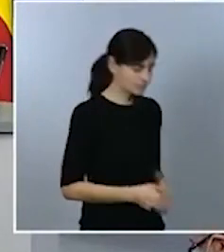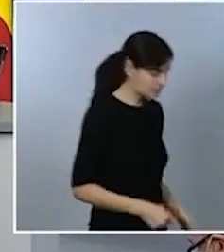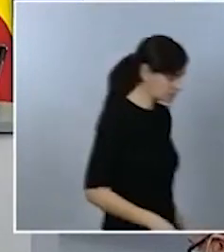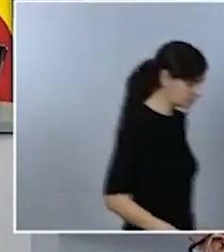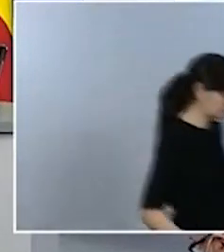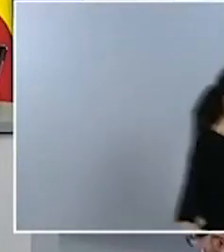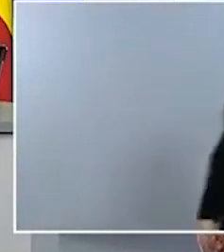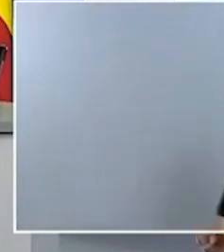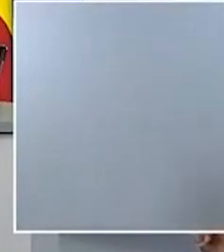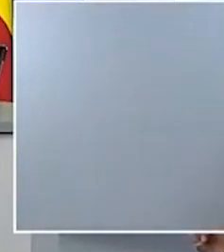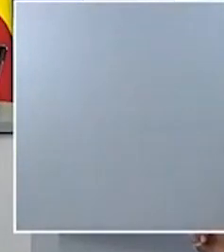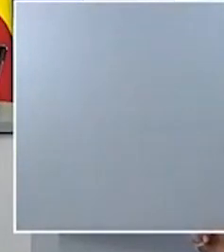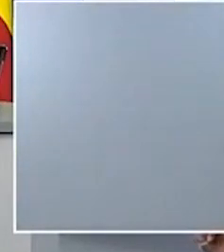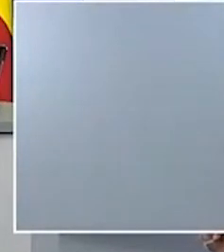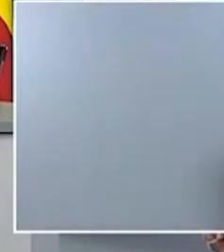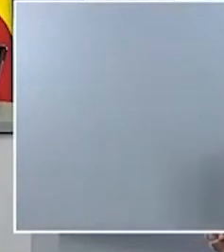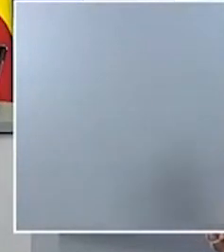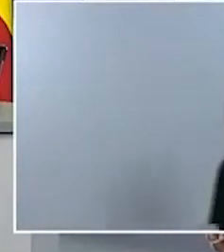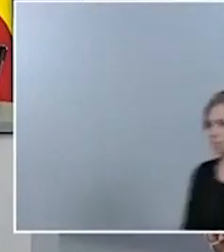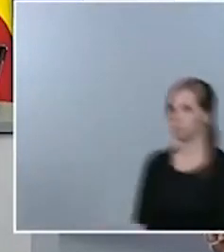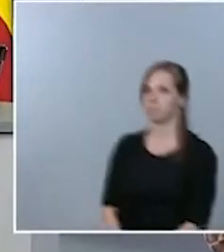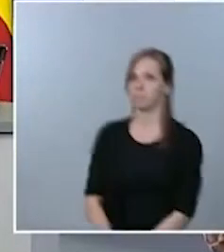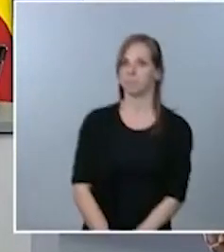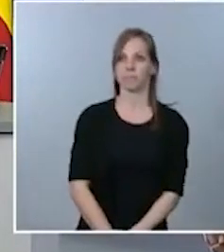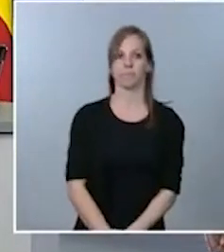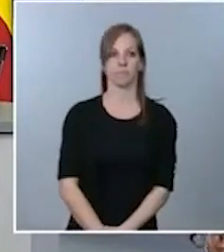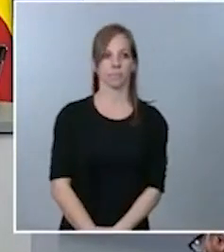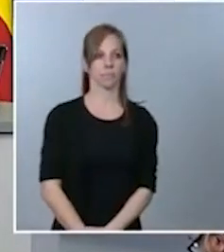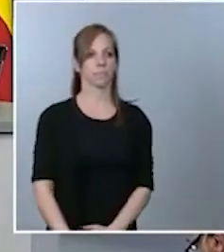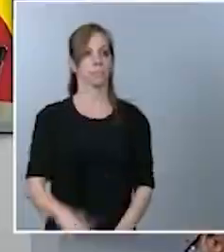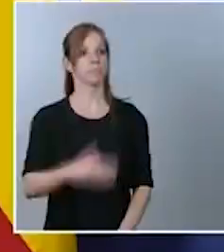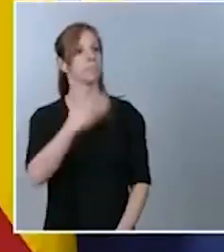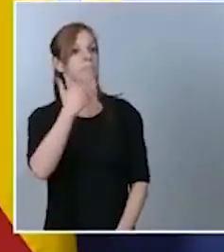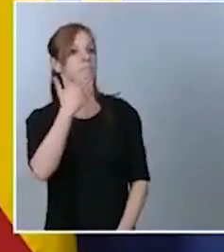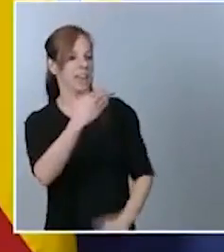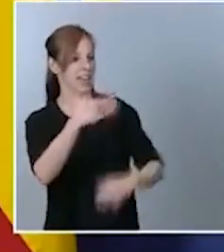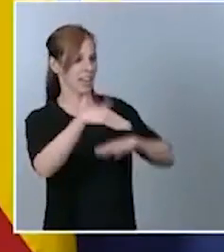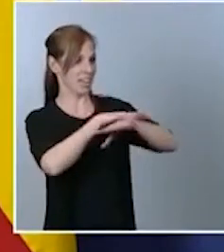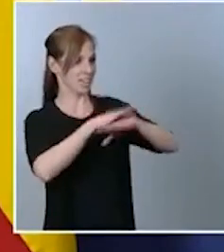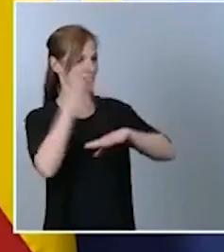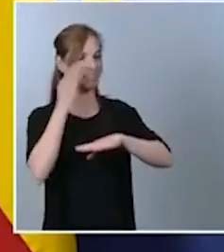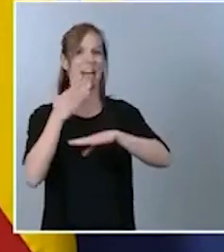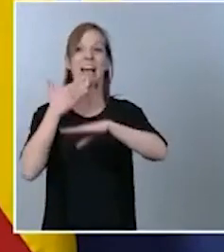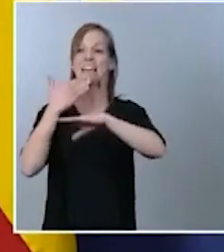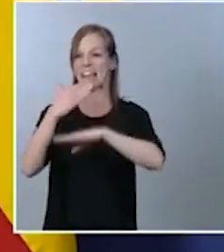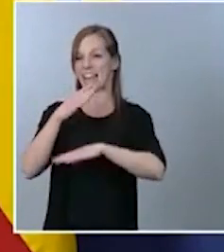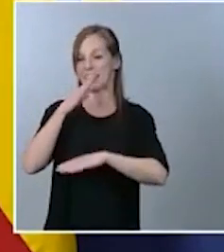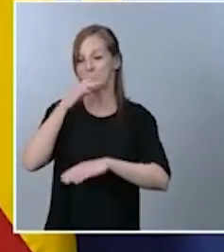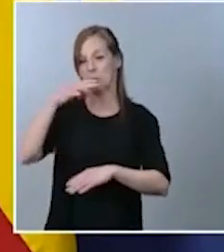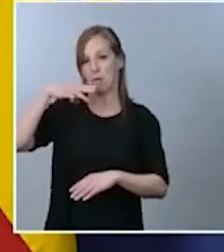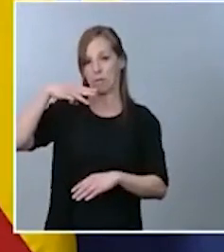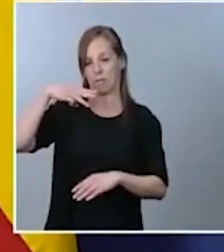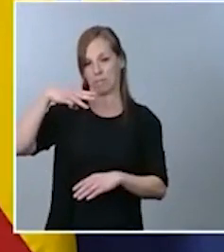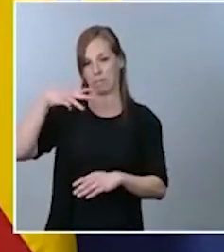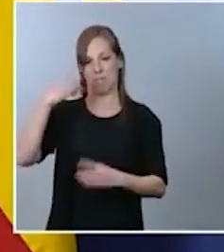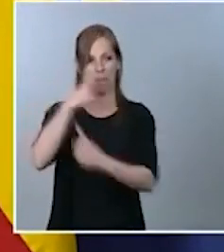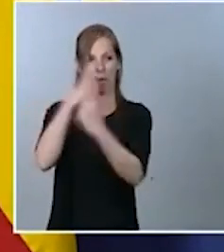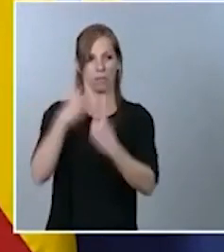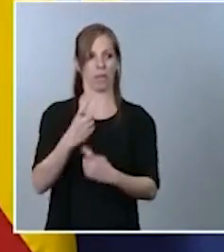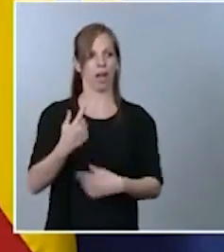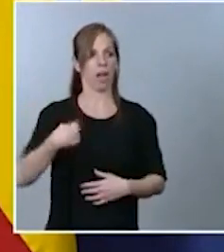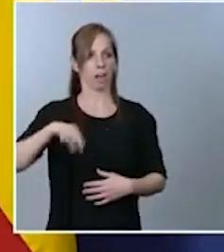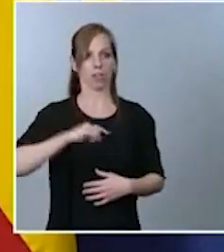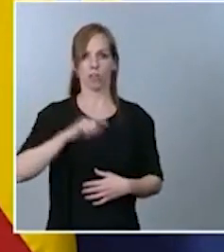gracias, ministra. Muchas gracias, May, por la pregunta. Nosotros no consideramos a nadie un estorbo. La